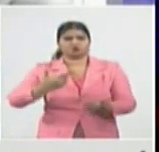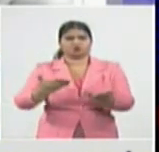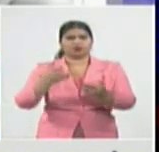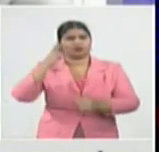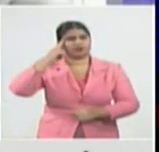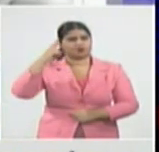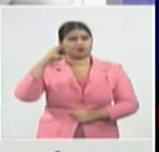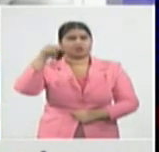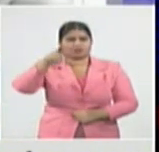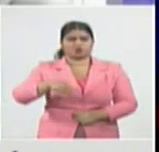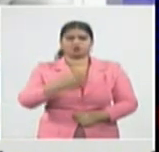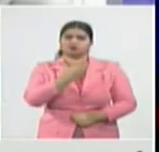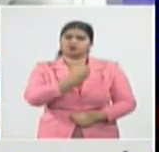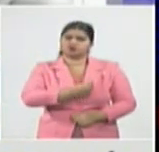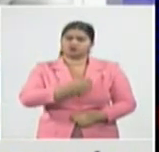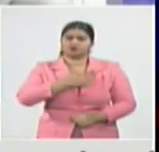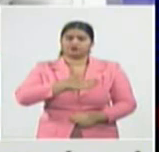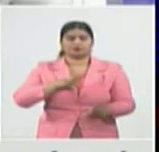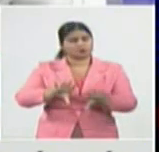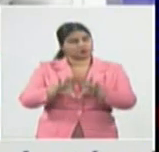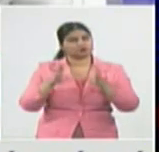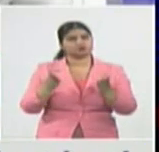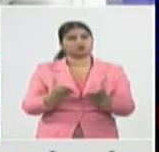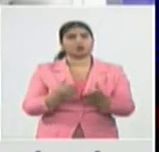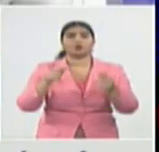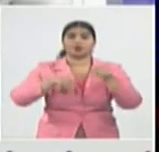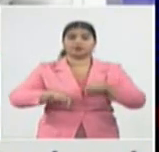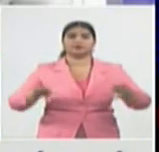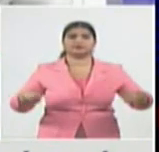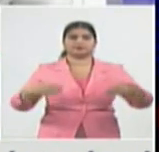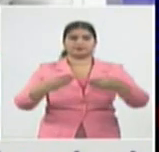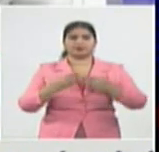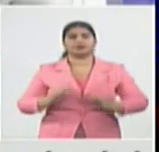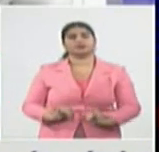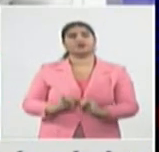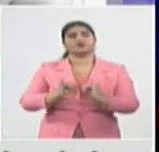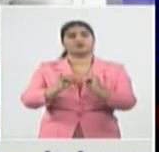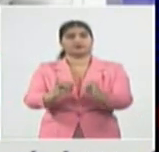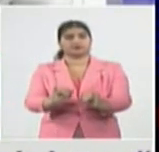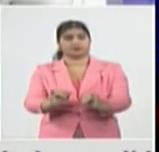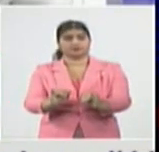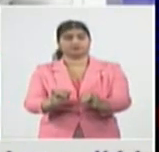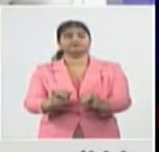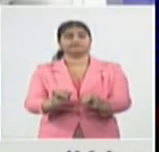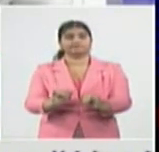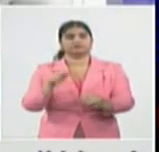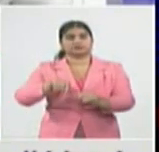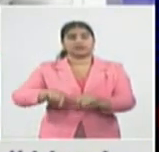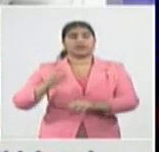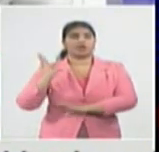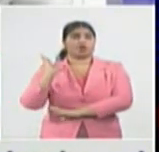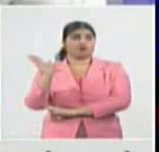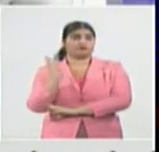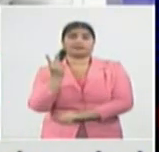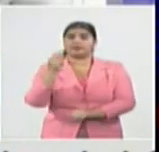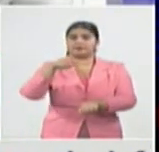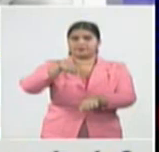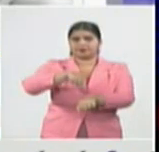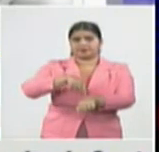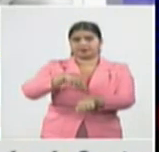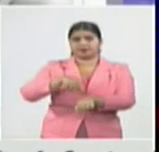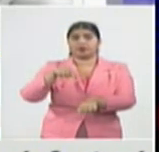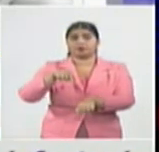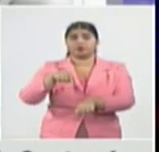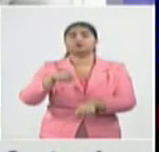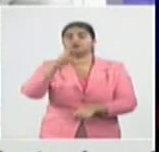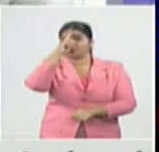luto con este Twitter cerramos el análisis de las principales variables en la contención de la pandemia es miércoles de